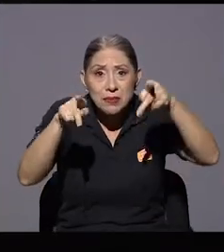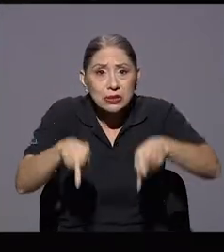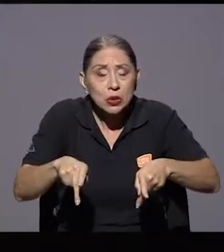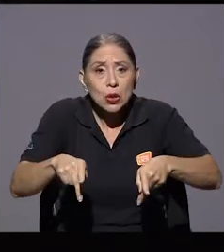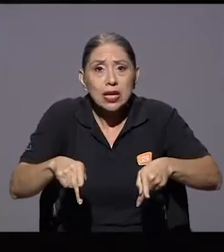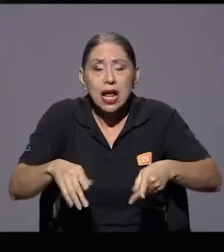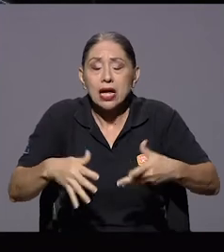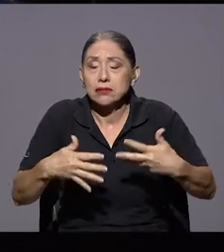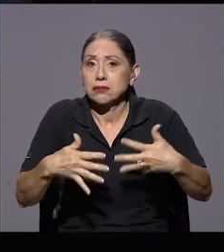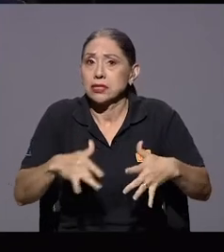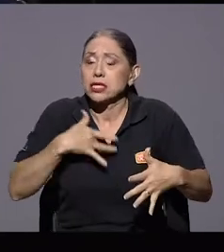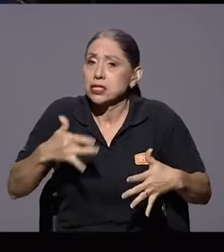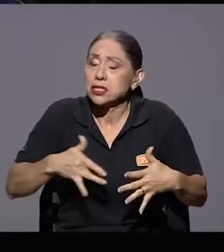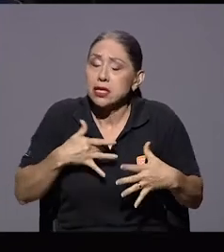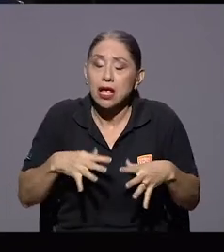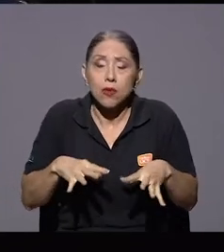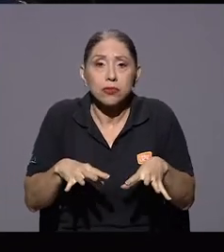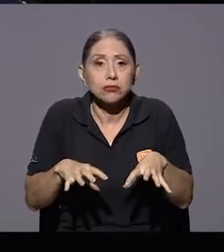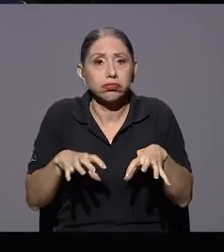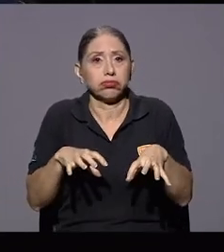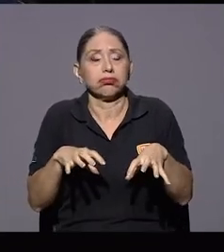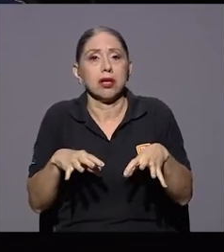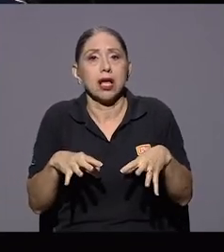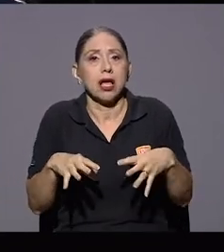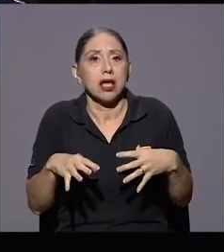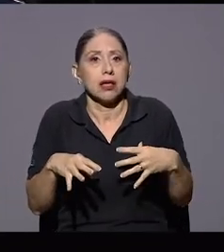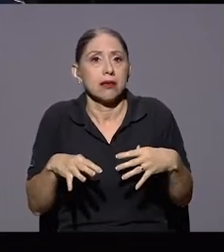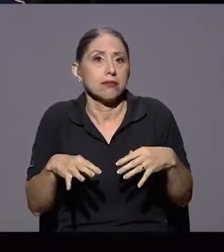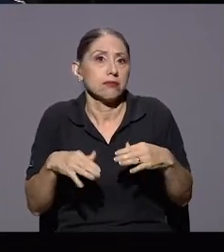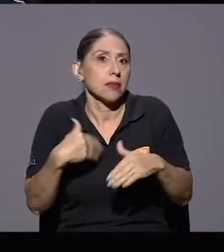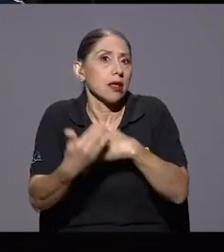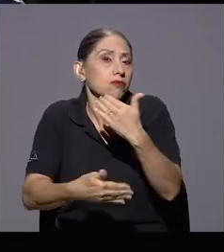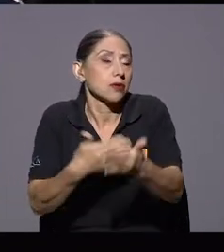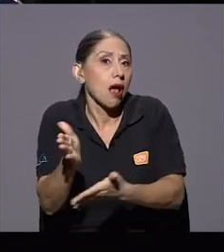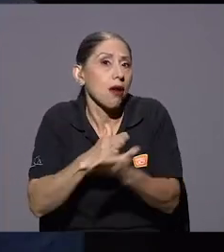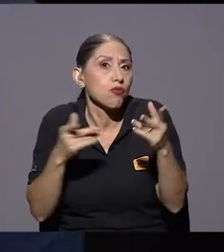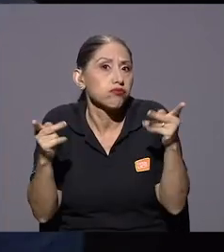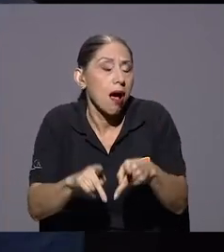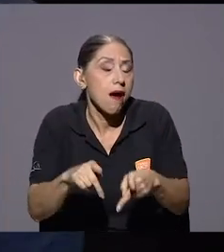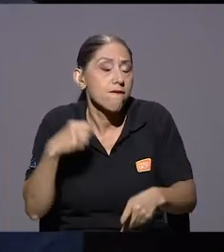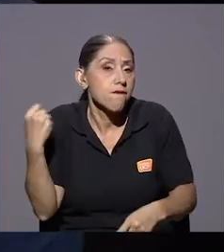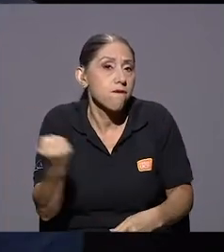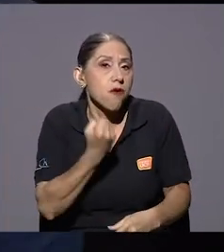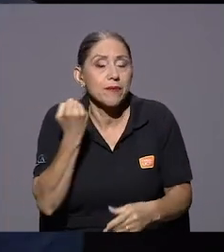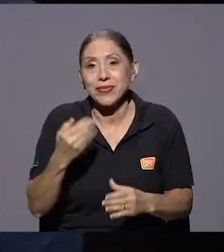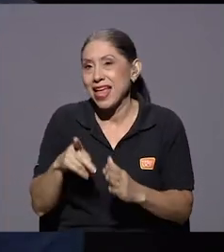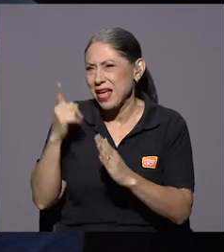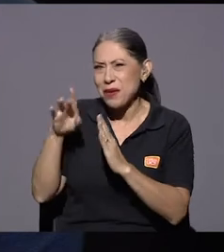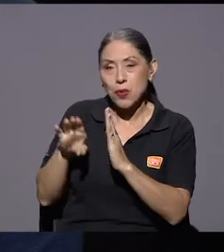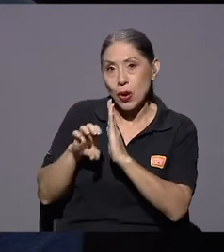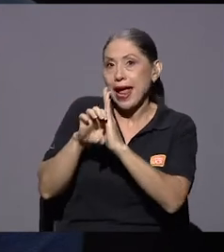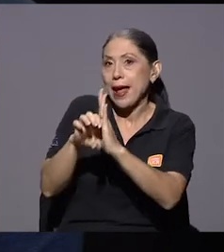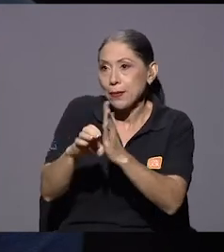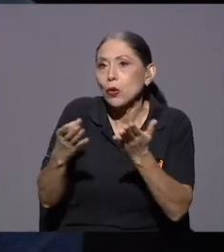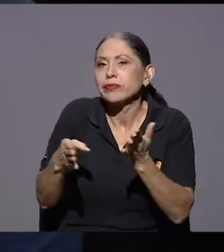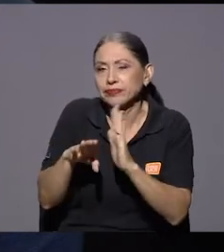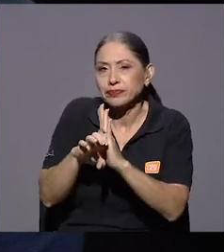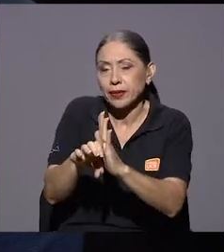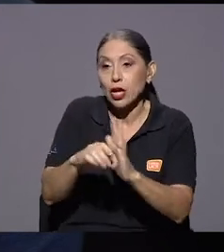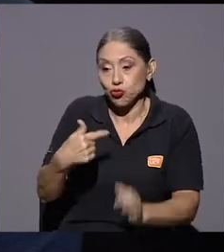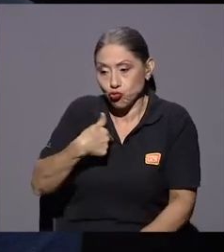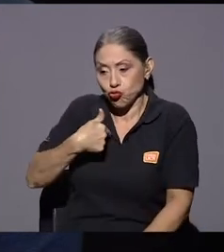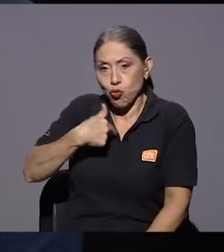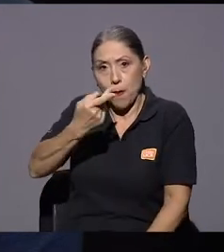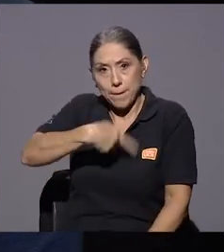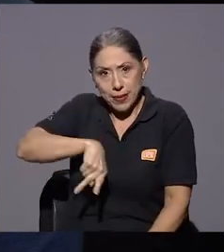una tensión lo suficientemente importante para acabarse para no poner un ejemplo de otra persona y nosotros digamos